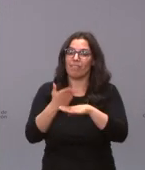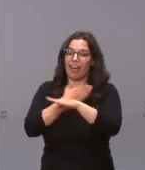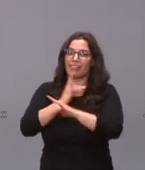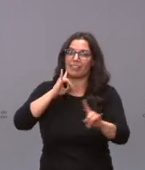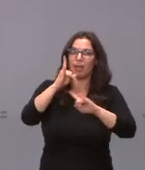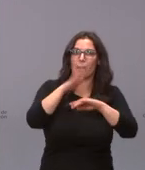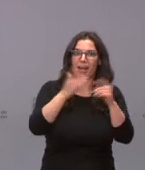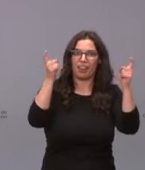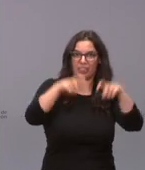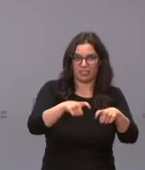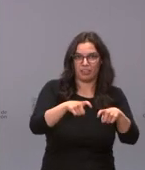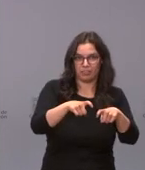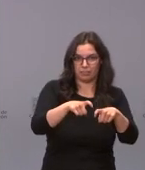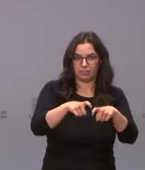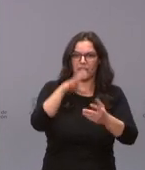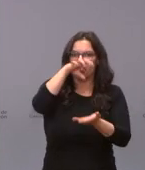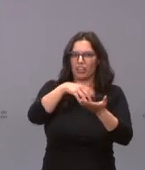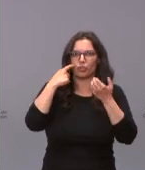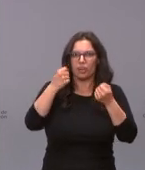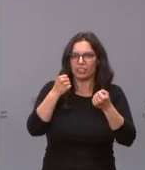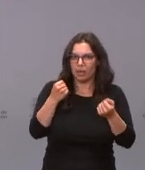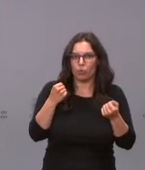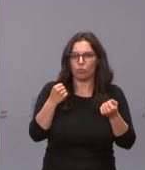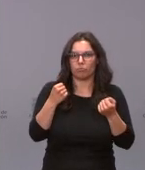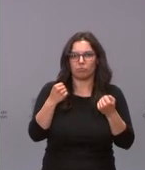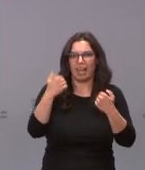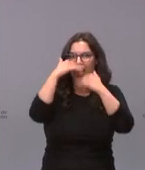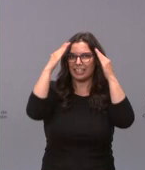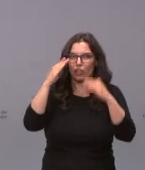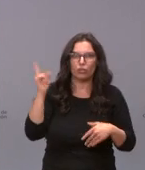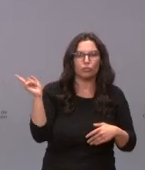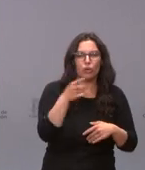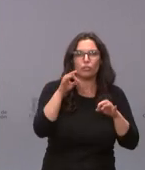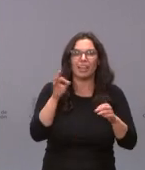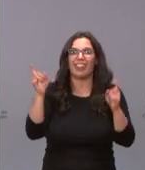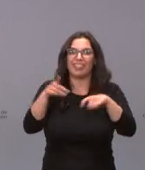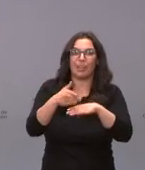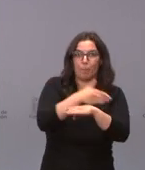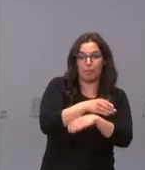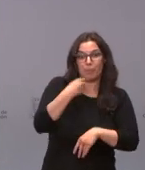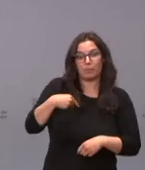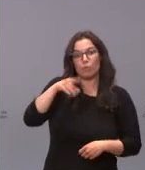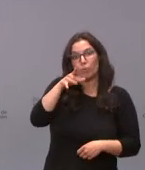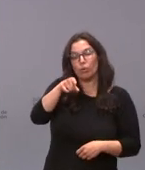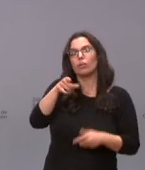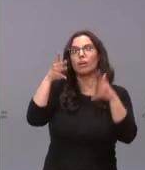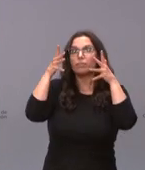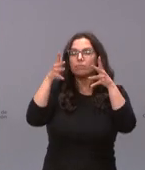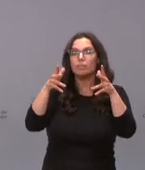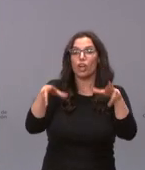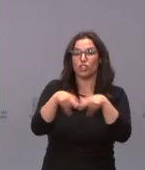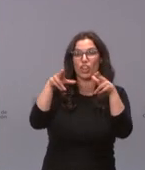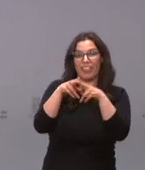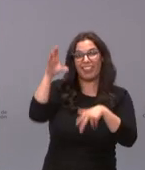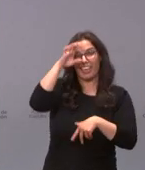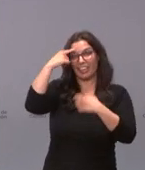los centros los salud están funcionando con cita previa la atención está funcionando con cita previa porque son las recomendaciones de las sociedades científicas para el